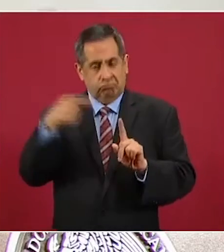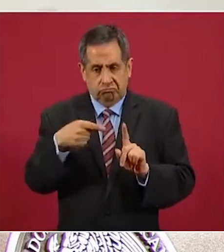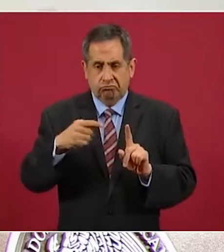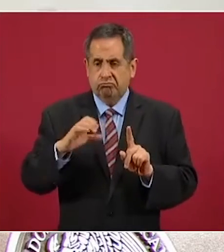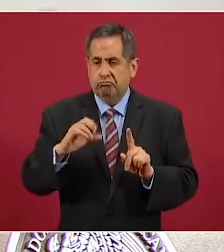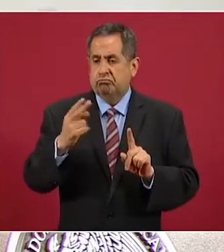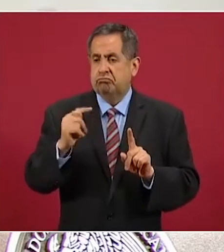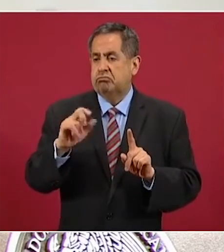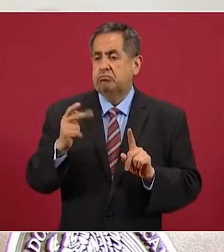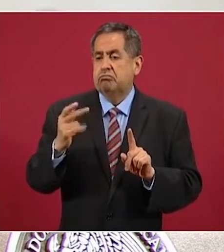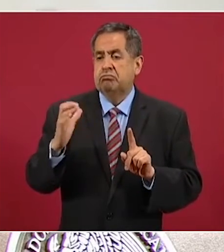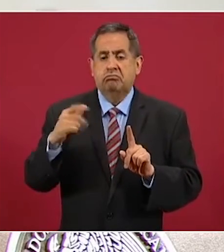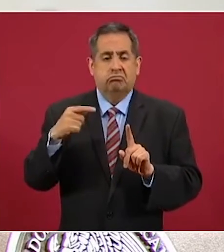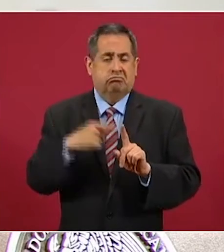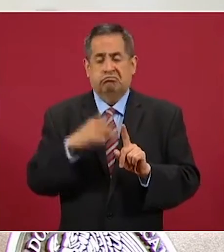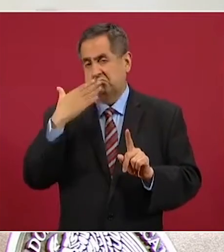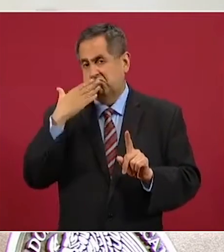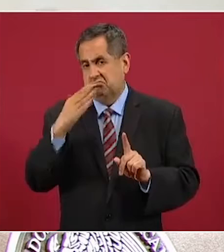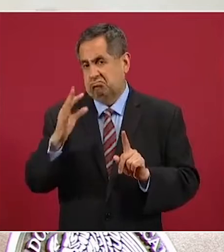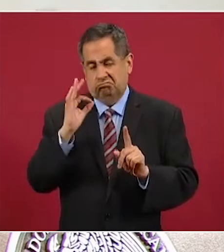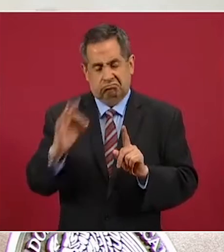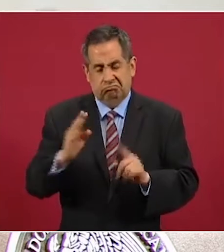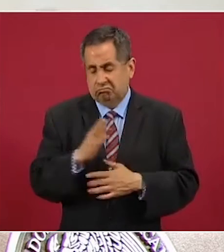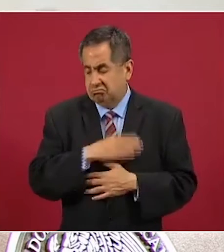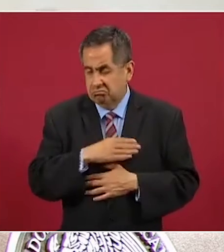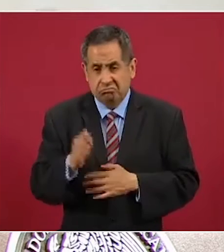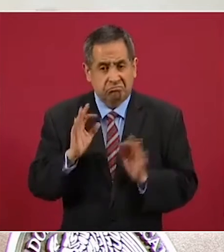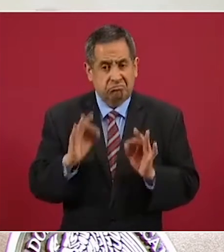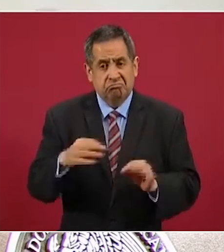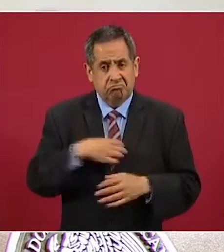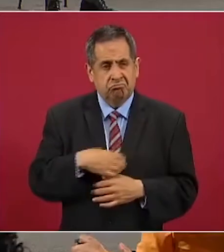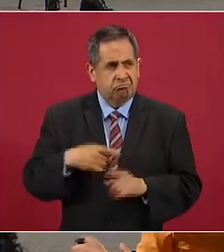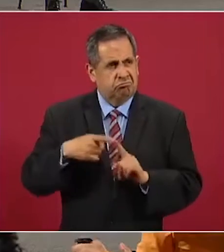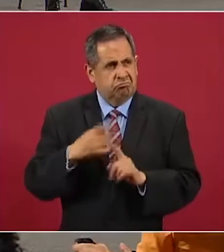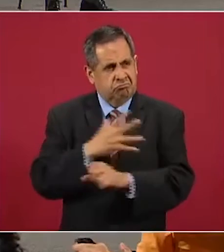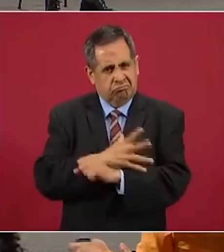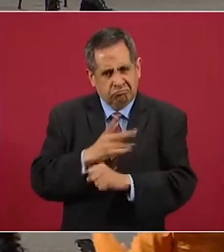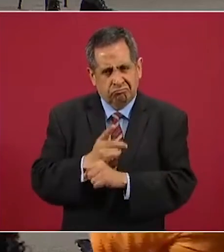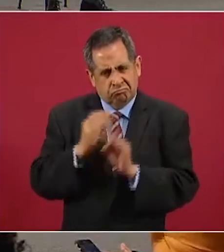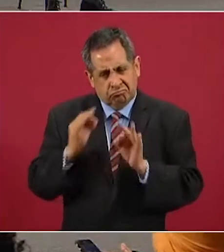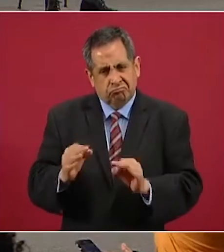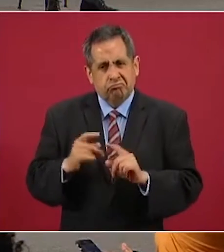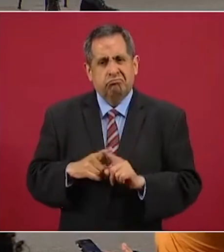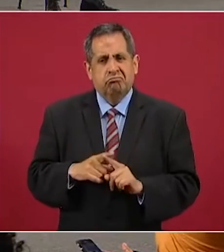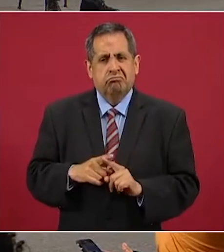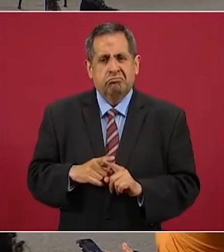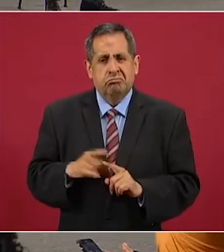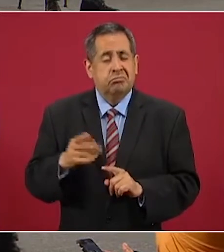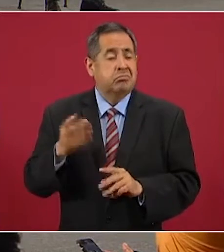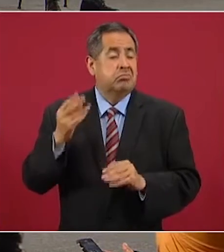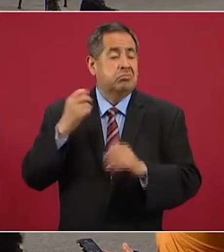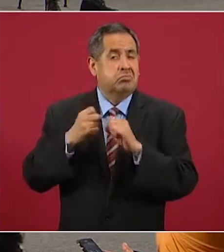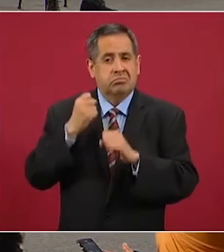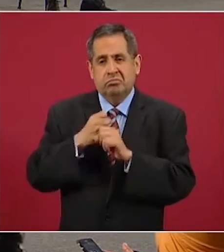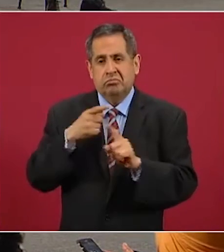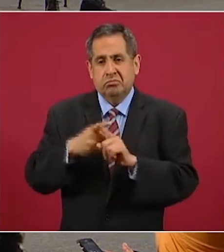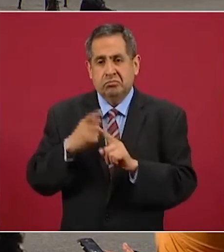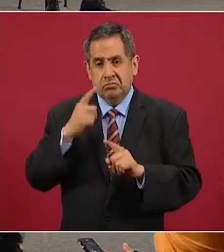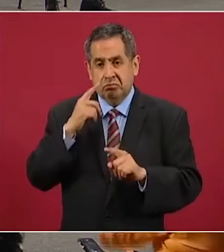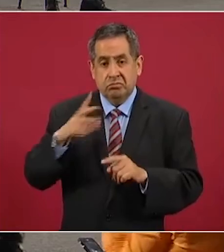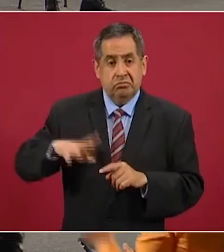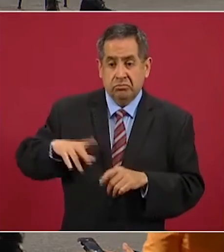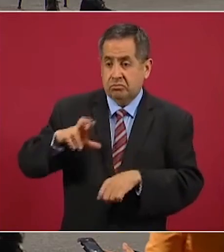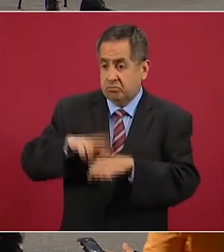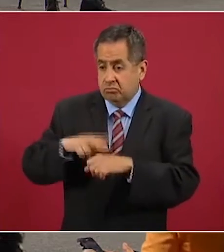delito. En conferencia de prensa, el mandatario señaló que es increíble que la oposición mantenga detenida su propuesta de modificaciones a la Constitución